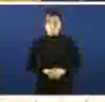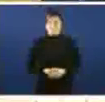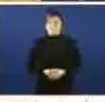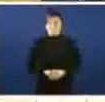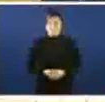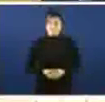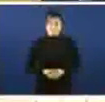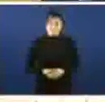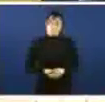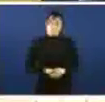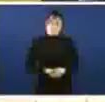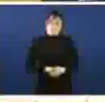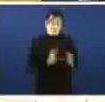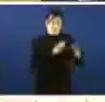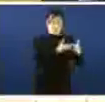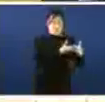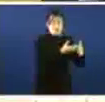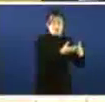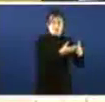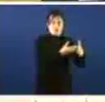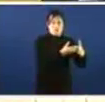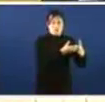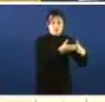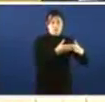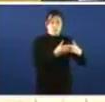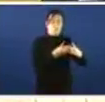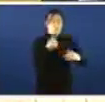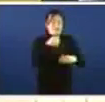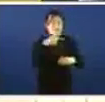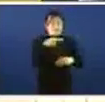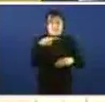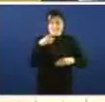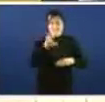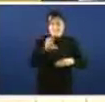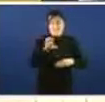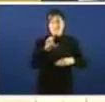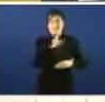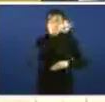Con lo grupo parlamentario da Alternativa Galega de Esquerda tenga a palabra o señor Beiras Torrado.